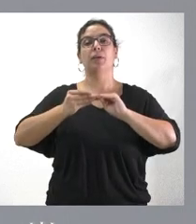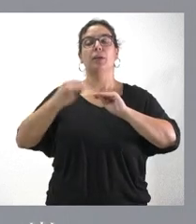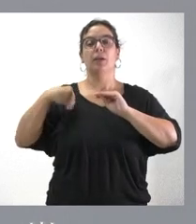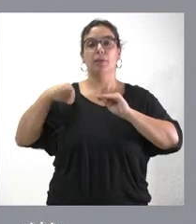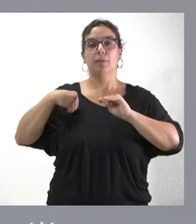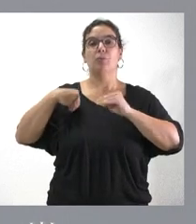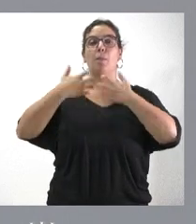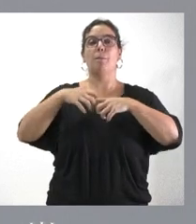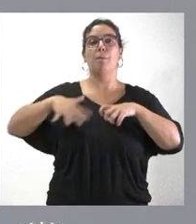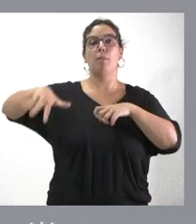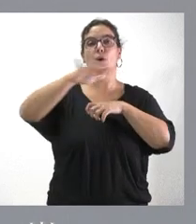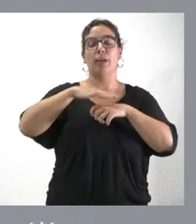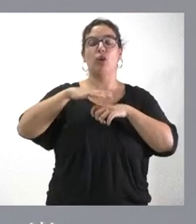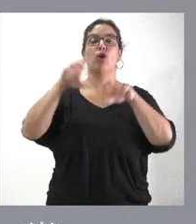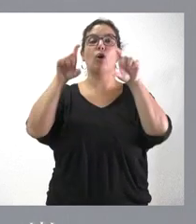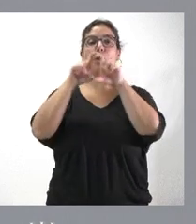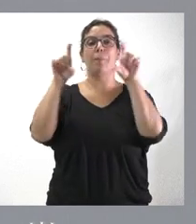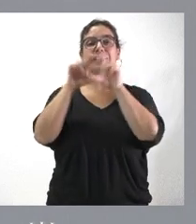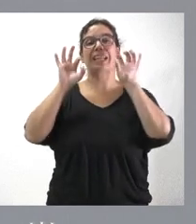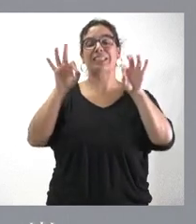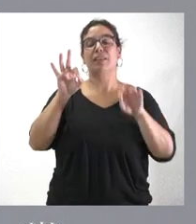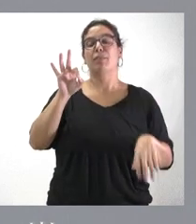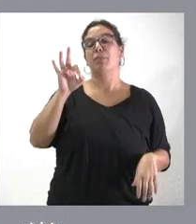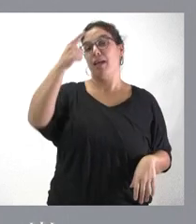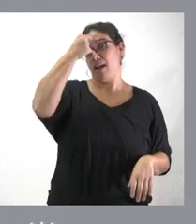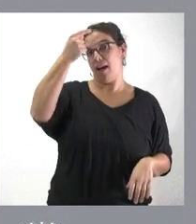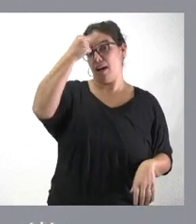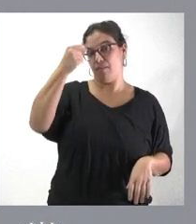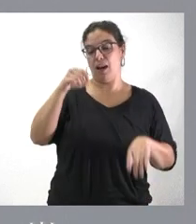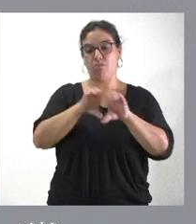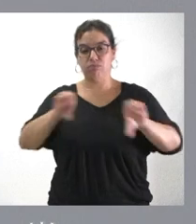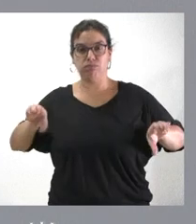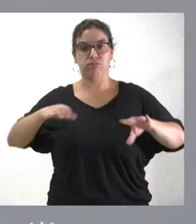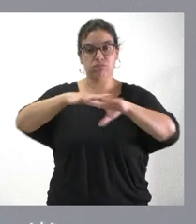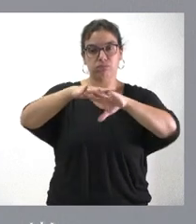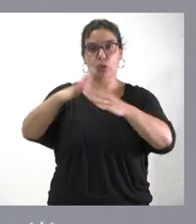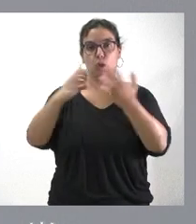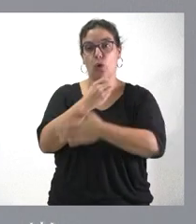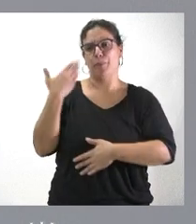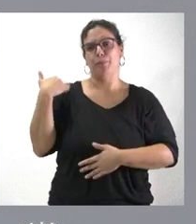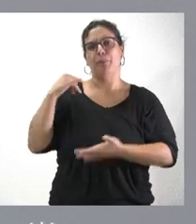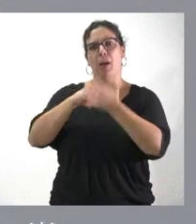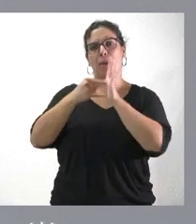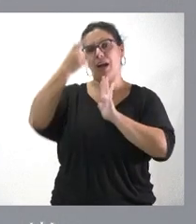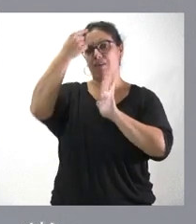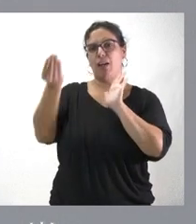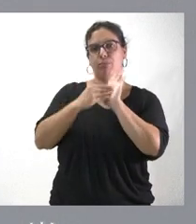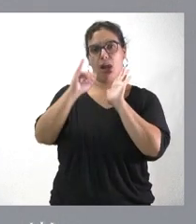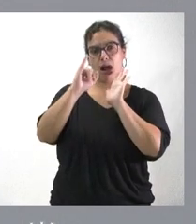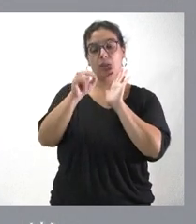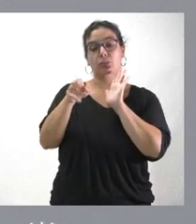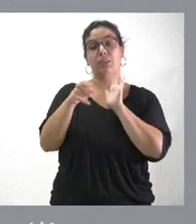del polígono empresarial de Vicolozano en Ávila. Estamos hablando de una iniciativa que figuraba en el plan Ávila. Se desarrolla con esta